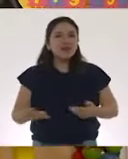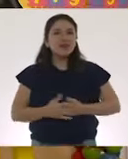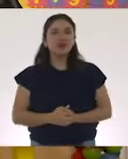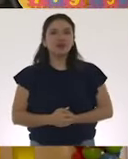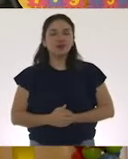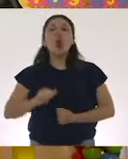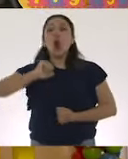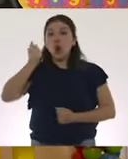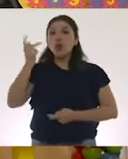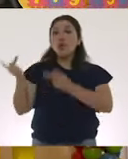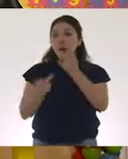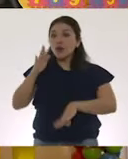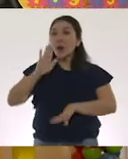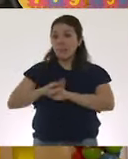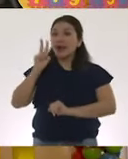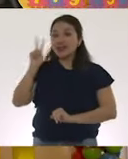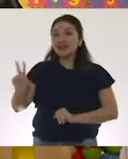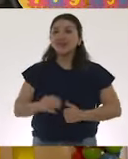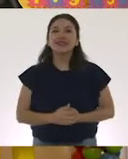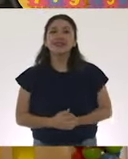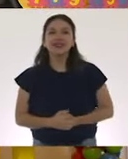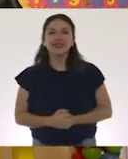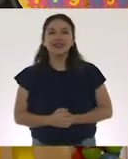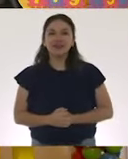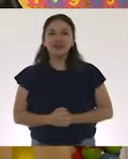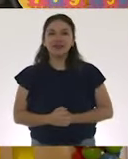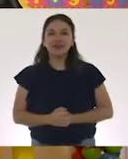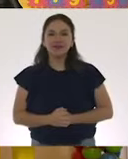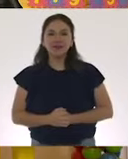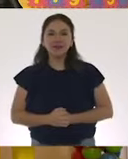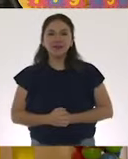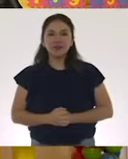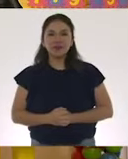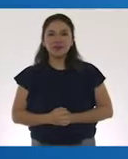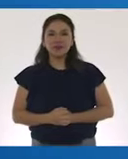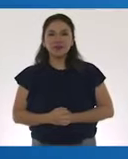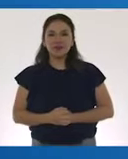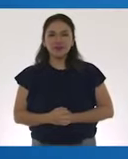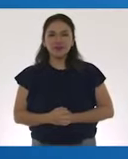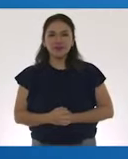Vamos a ver las siguientes dos preguntas y regresamos a responderlas.